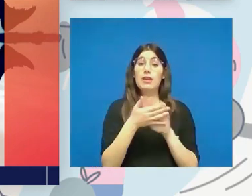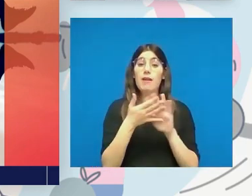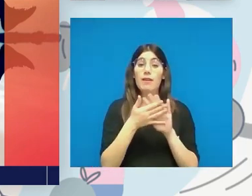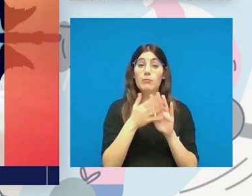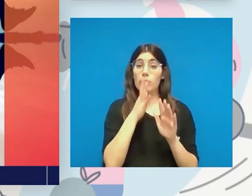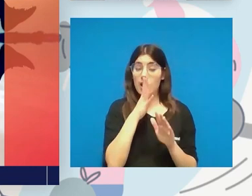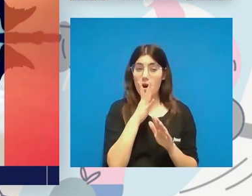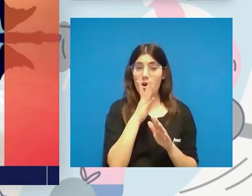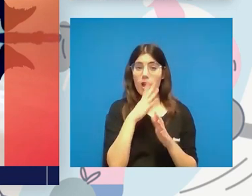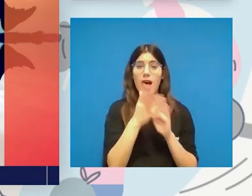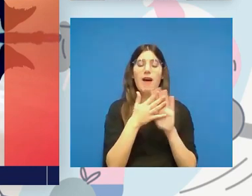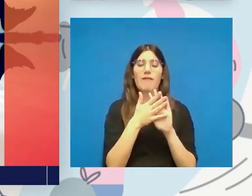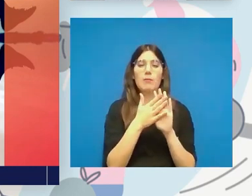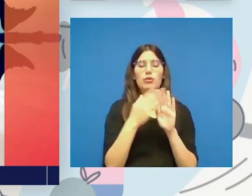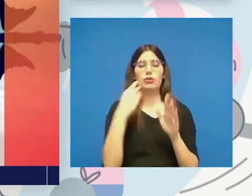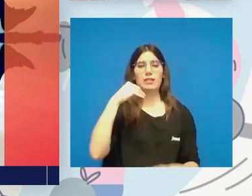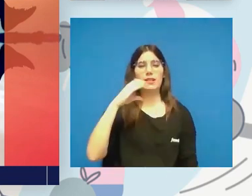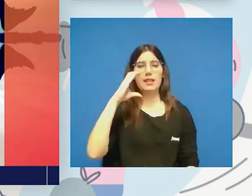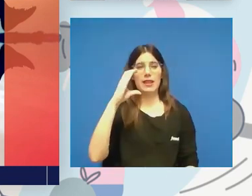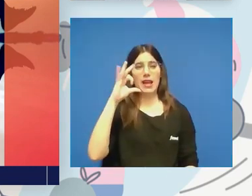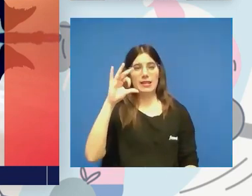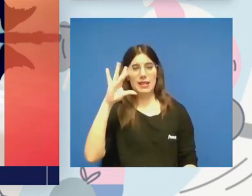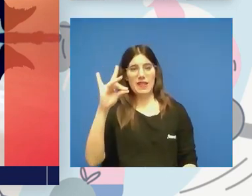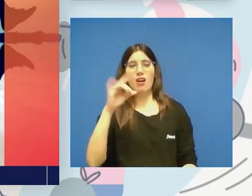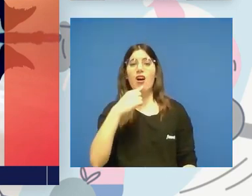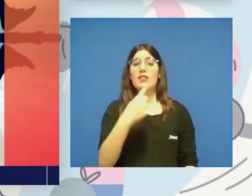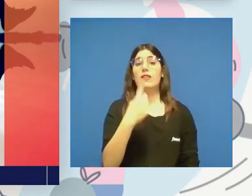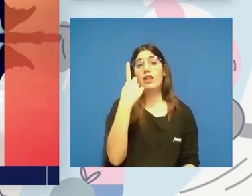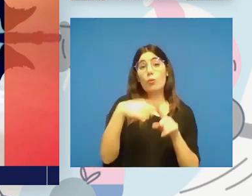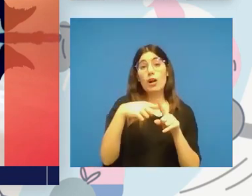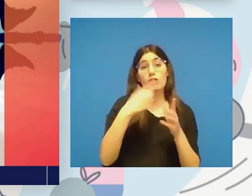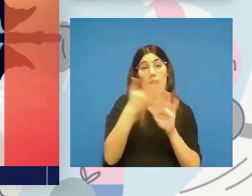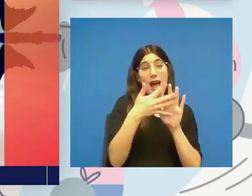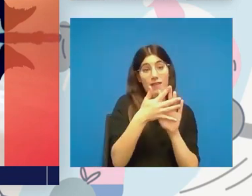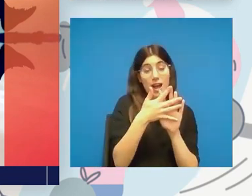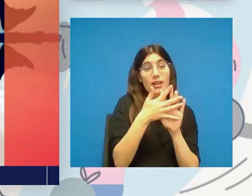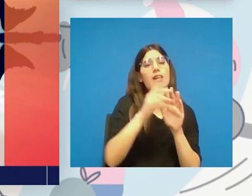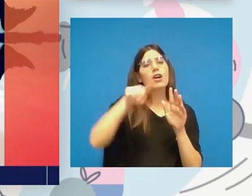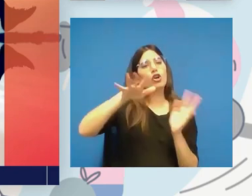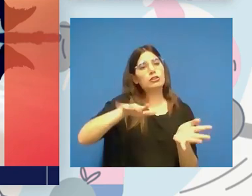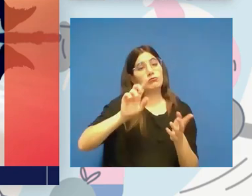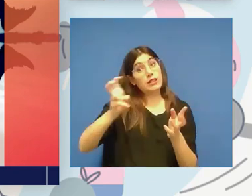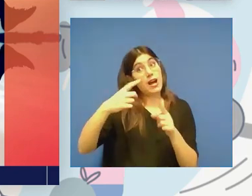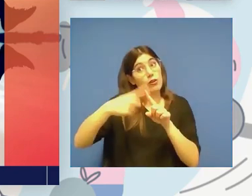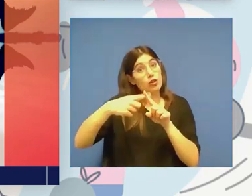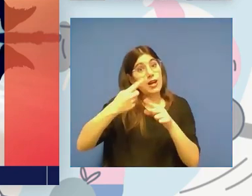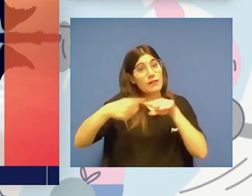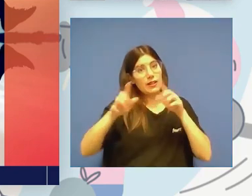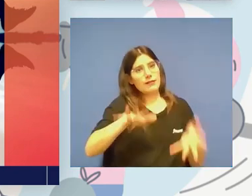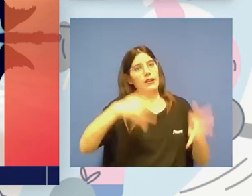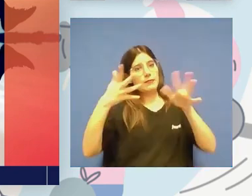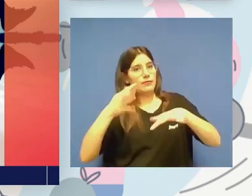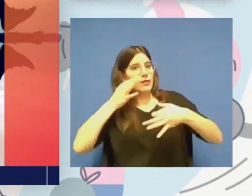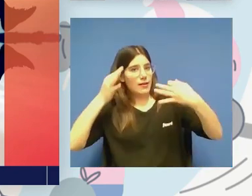actualmente con el presidente del CSD, una cosa es hablar y otra ejecutar y hacer las cosas tangibles, ¿no? Que eso es lo que te da la